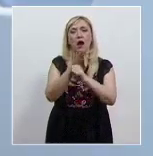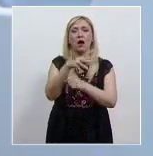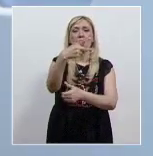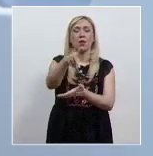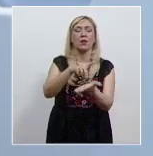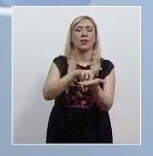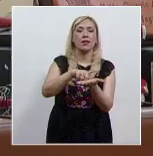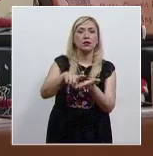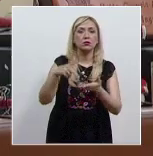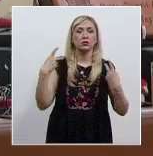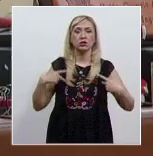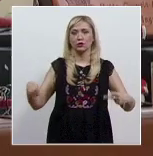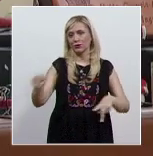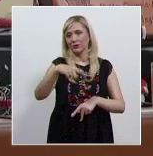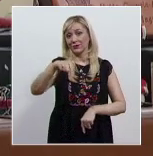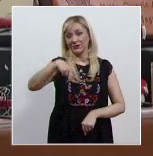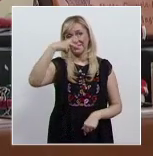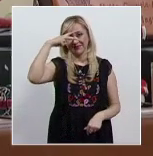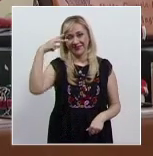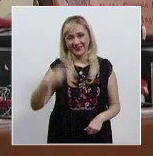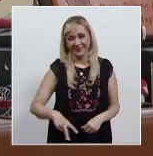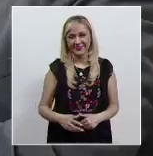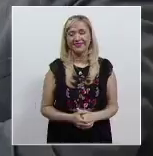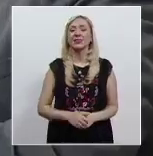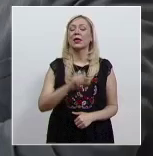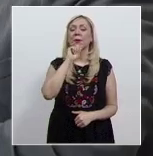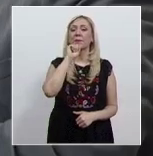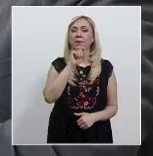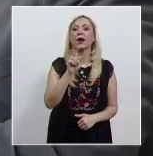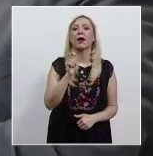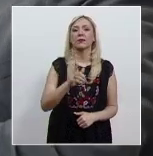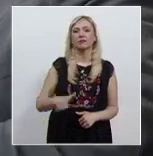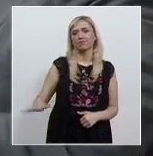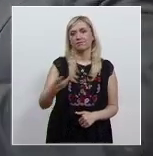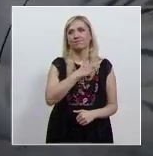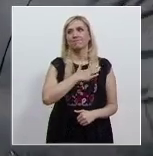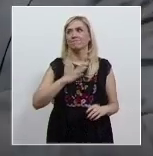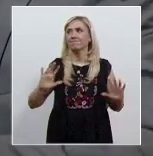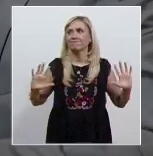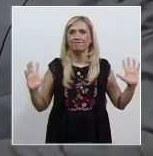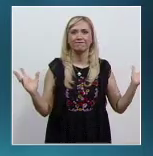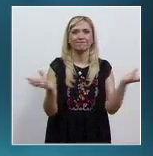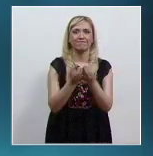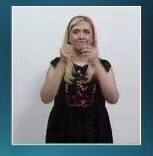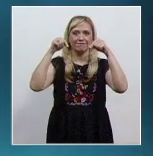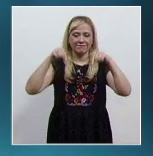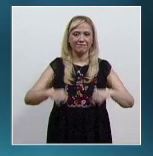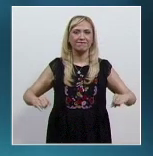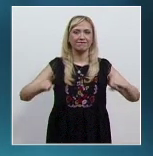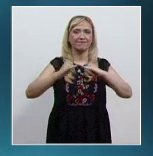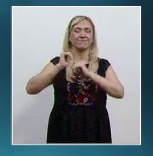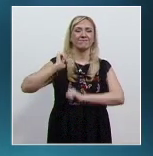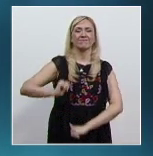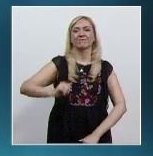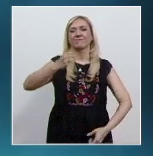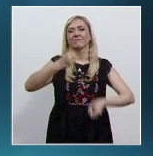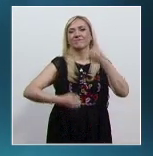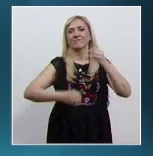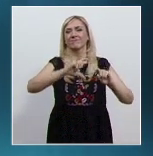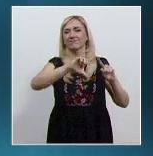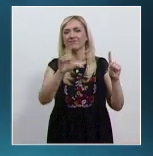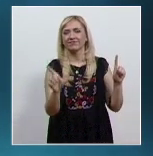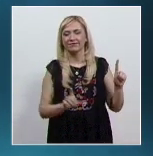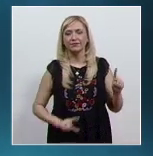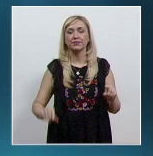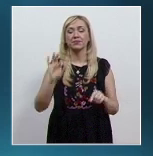las y los mexicanos. Además, refuerza el sentido de pertenencia al Poder Judicial de la Federación. La campaña se difunde a partir